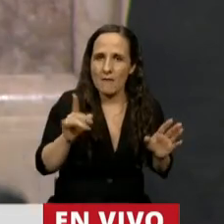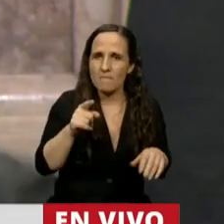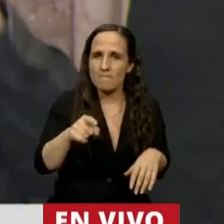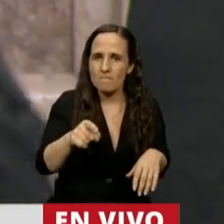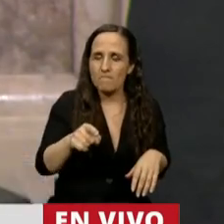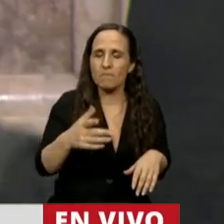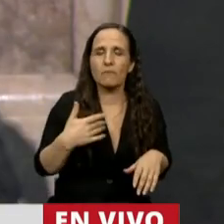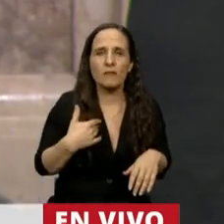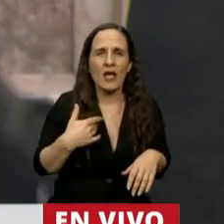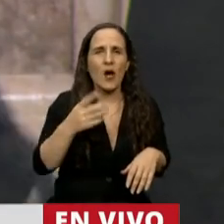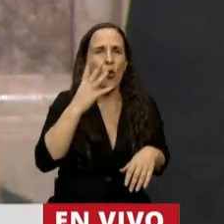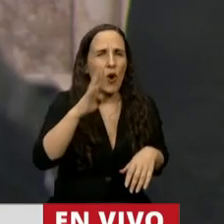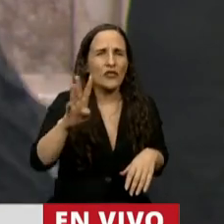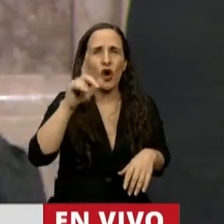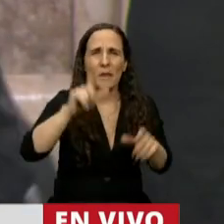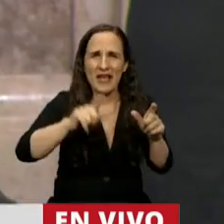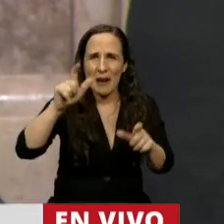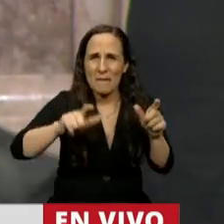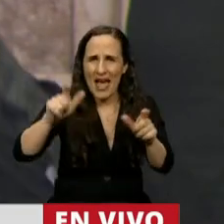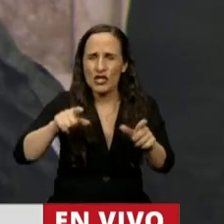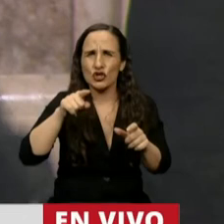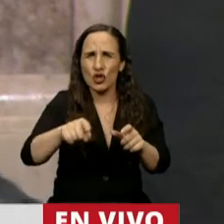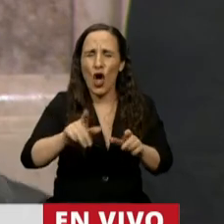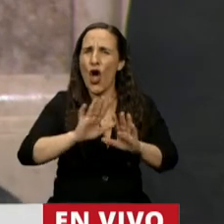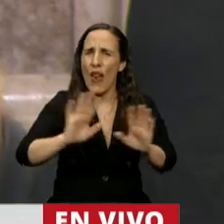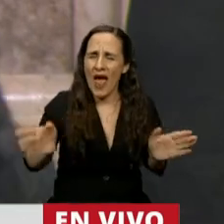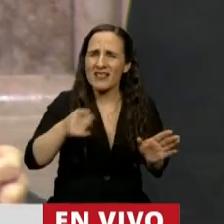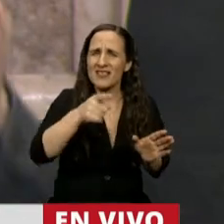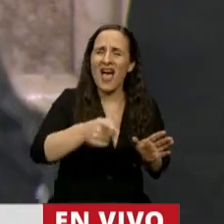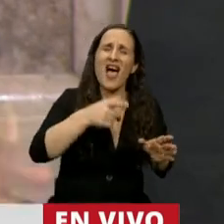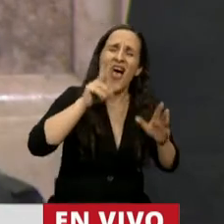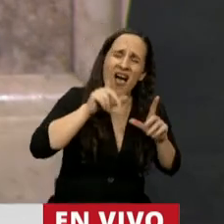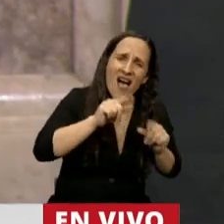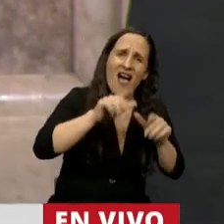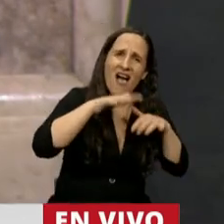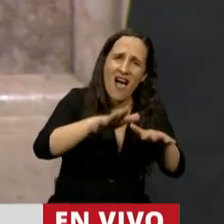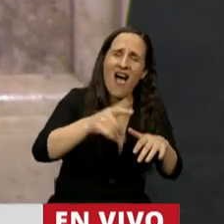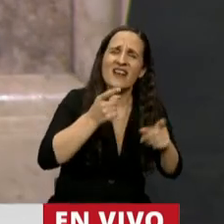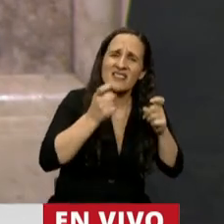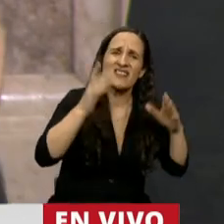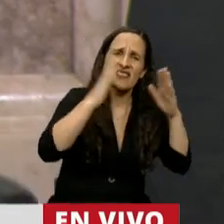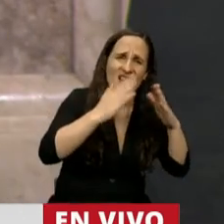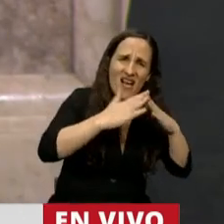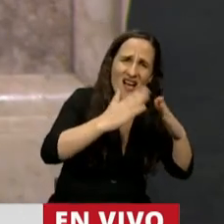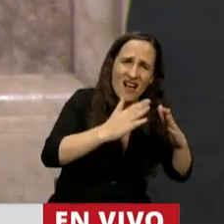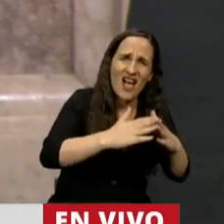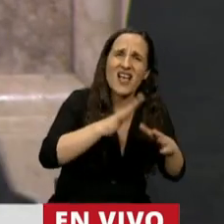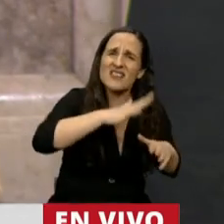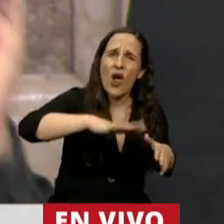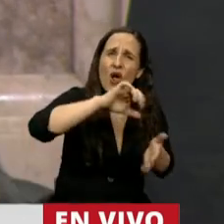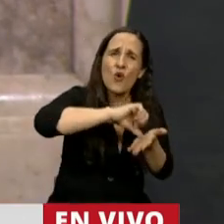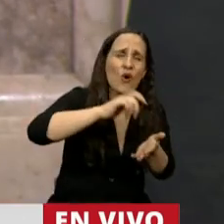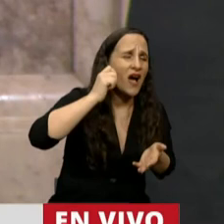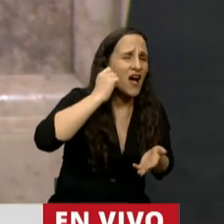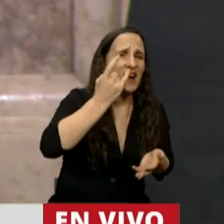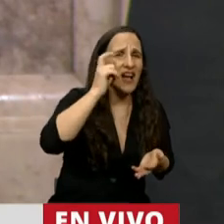Guernica con 4.000 policías, esas familias que no tienen una vivienda, que reclamaban un techo para vivir, que no tienen nada. A